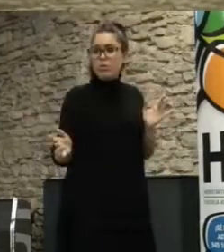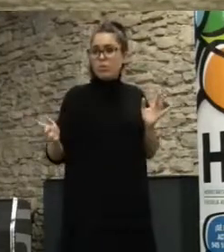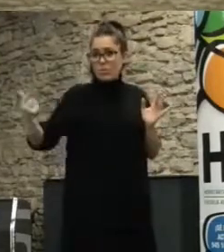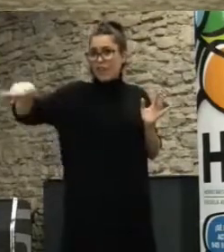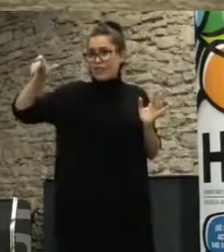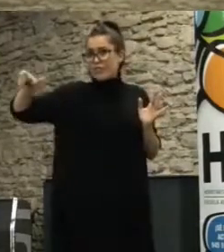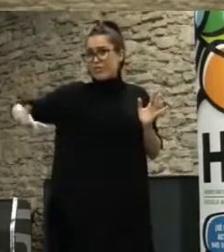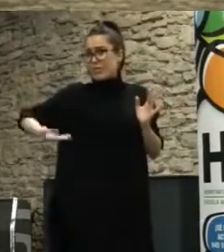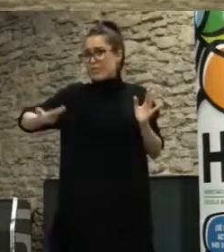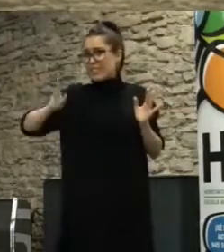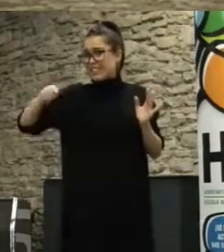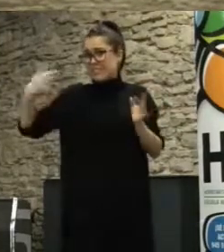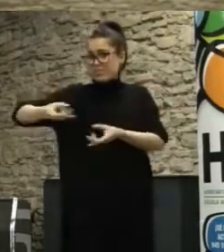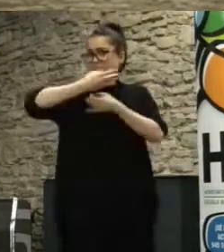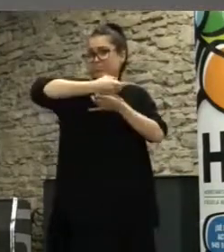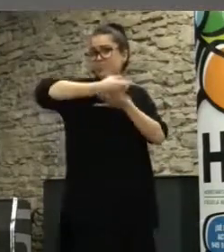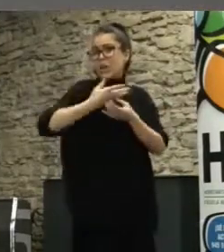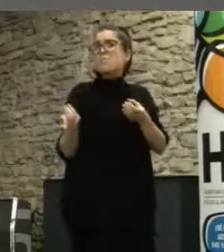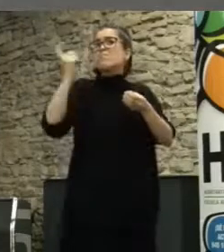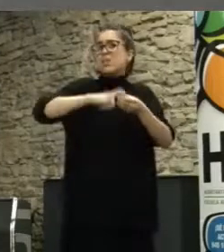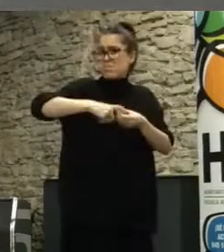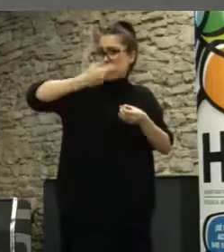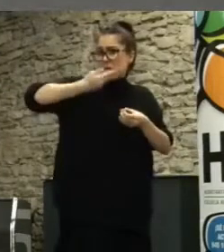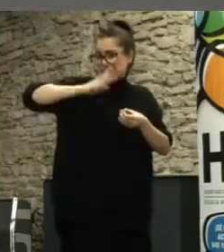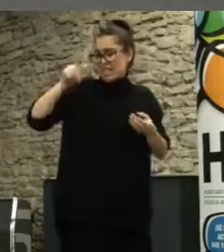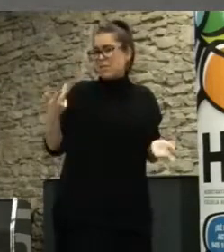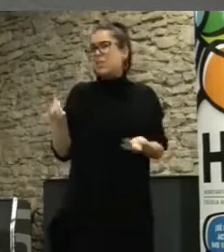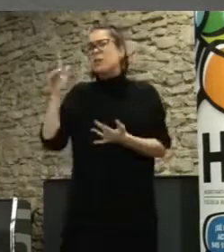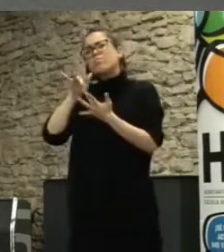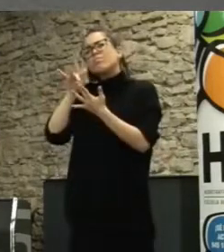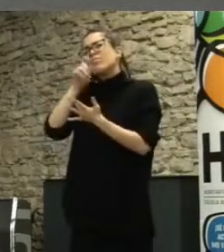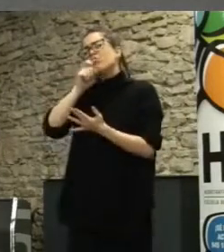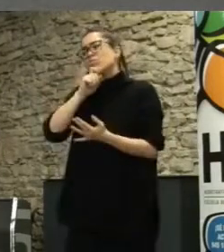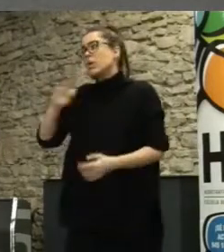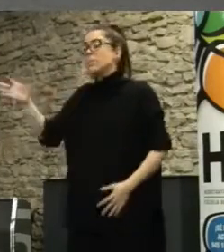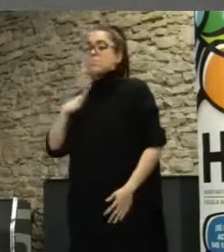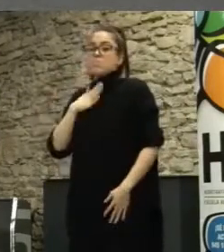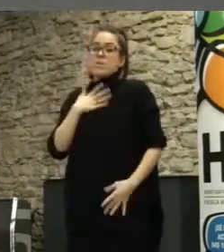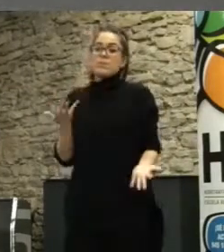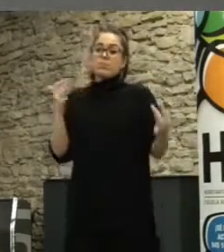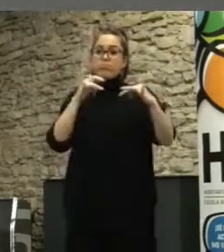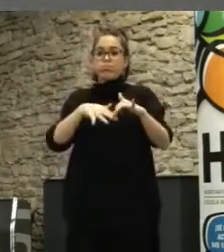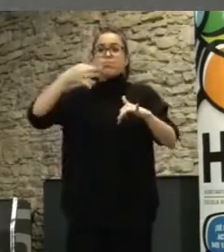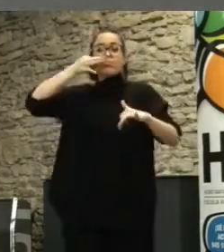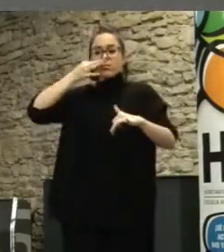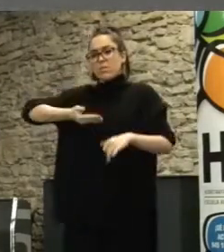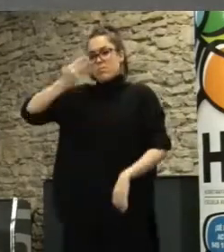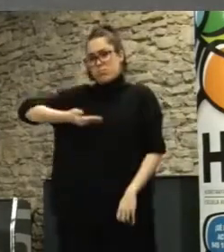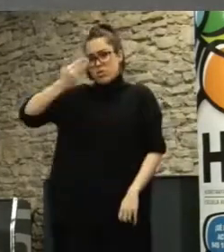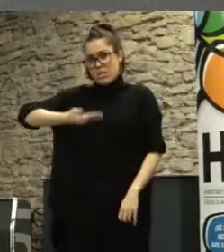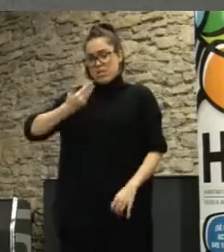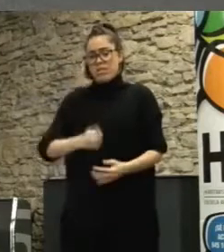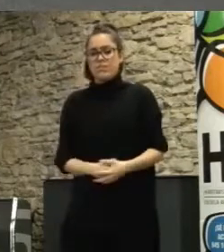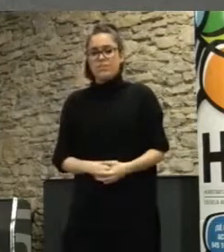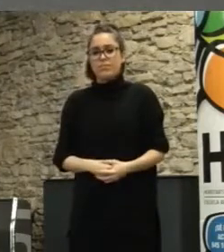decir y mucho que aportar gracias gracias Ainara bueno ahí para mí los encuentros presenciales y territoriales son claves se está